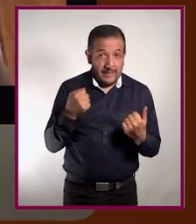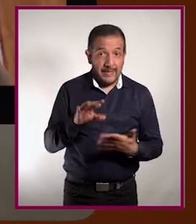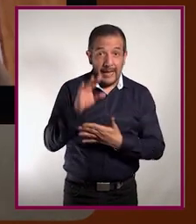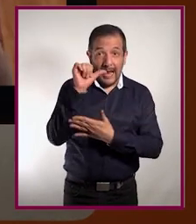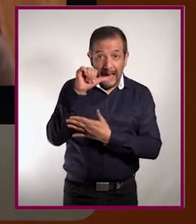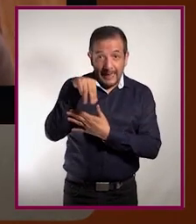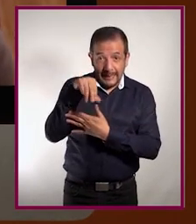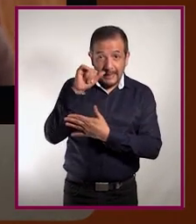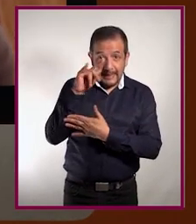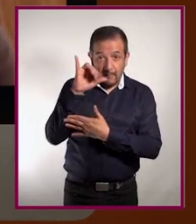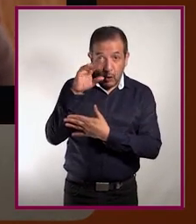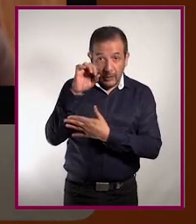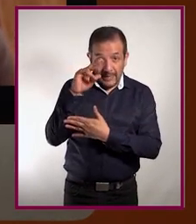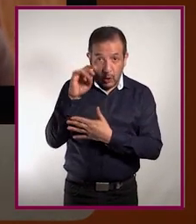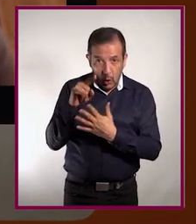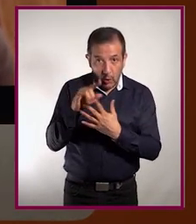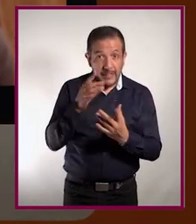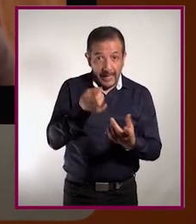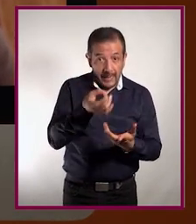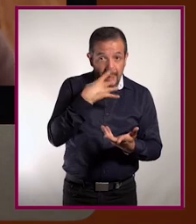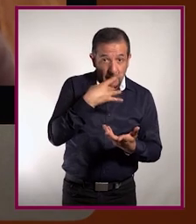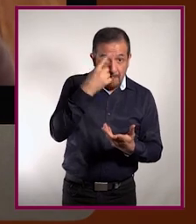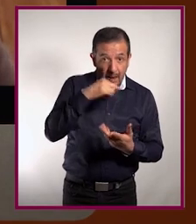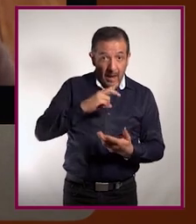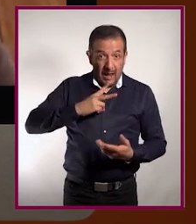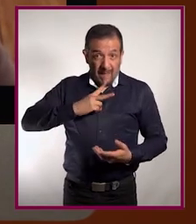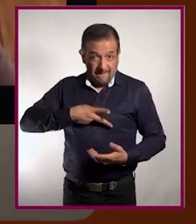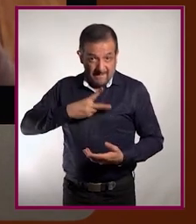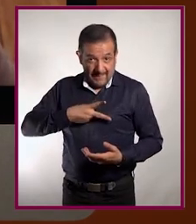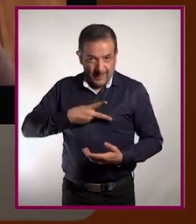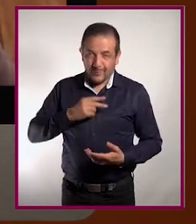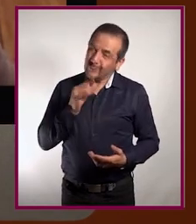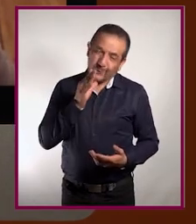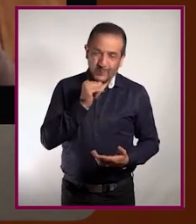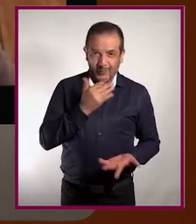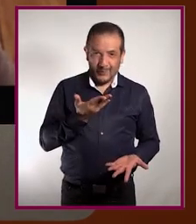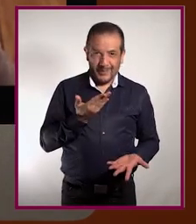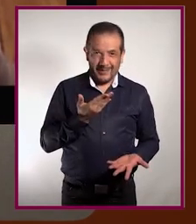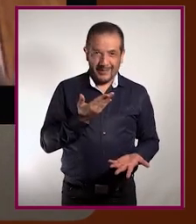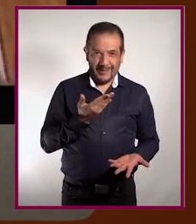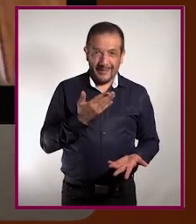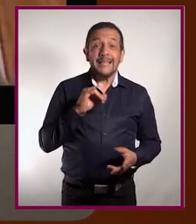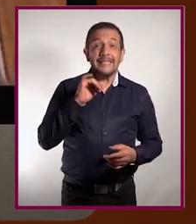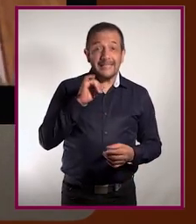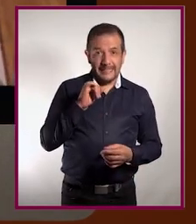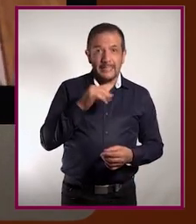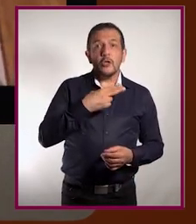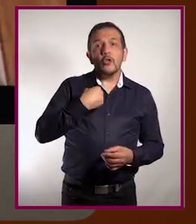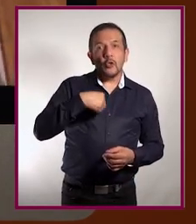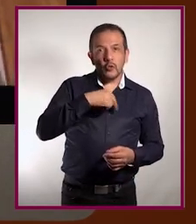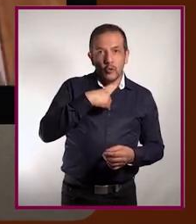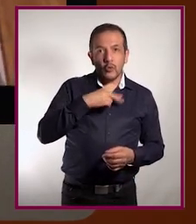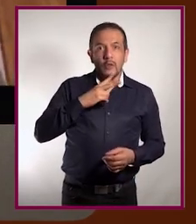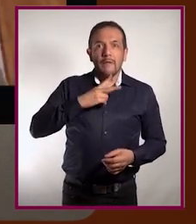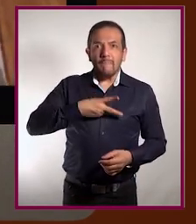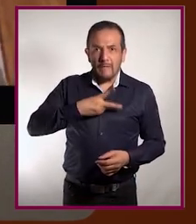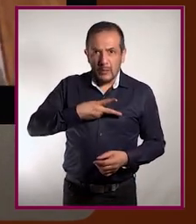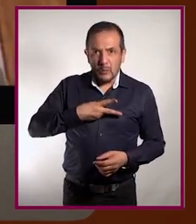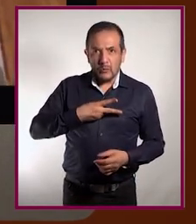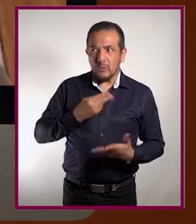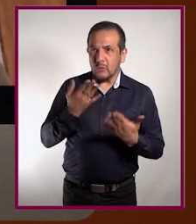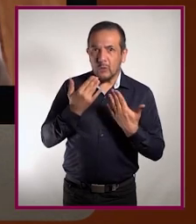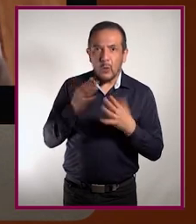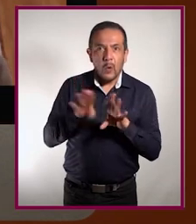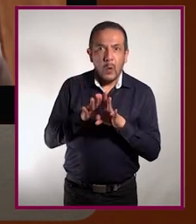antibióticos no tienen ninguna eficacia contra las enfermedades virales. Eso no quiere decir que no tengamos nada que hacer cuando hay infecciones